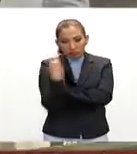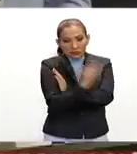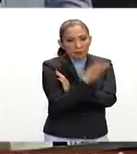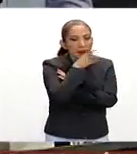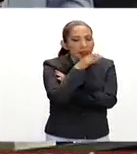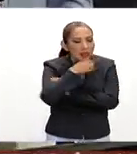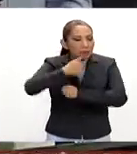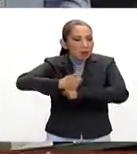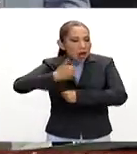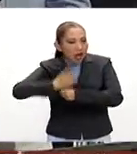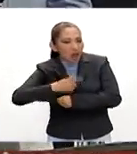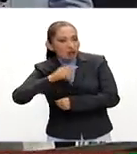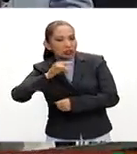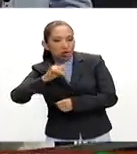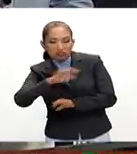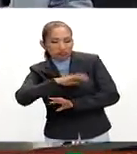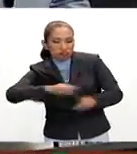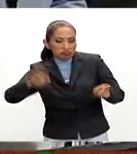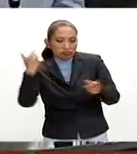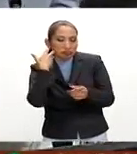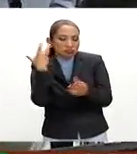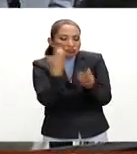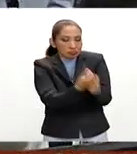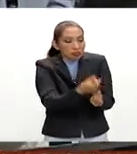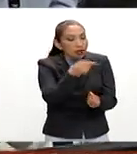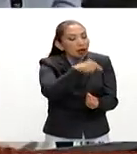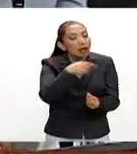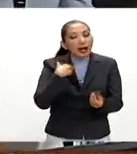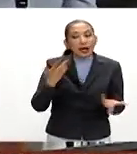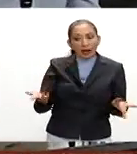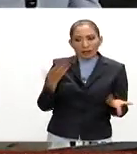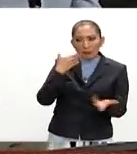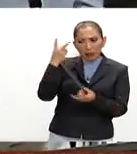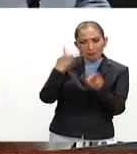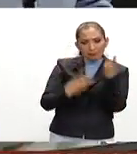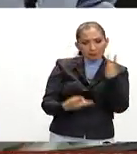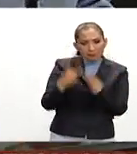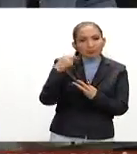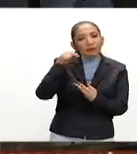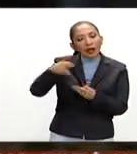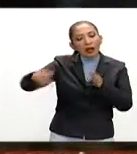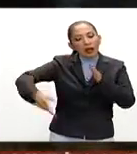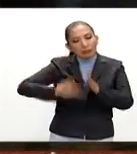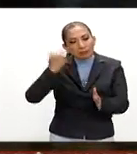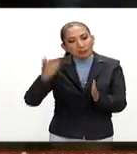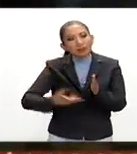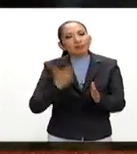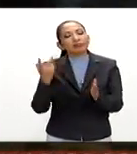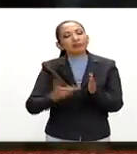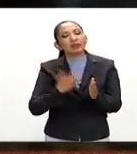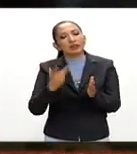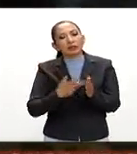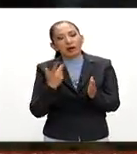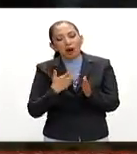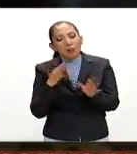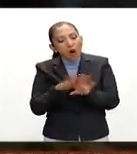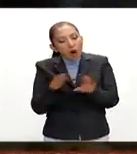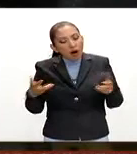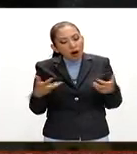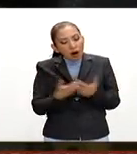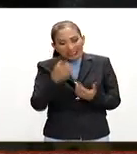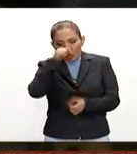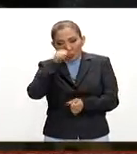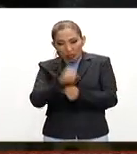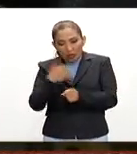padres tíos abuelos etcétera y recibe eso es muy bien recibido eso se repite acoplándolo un poco a